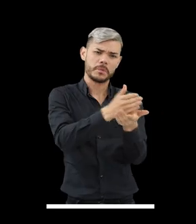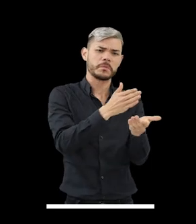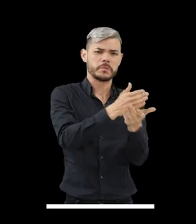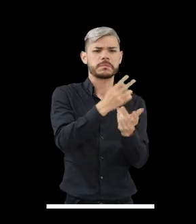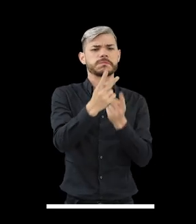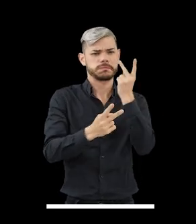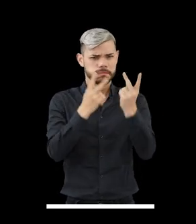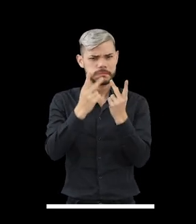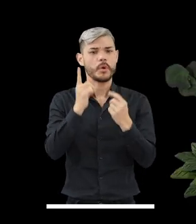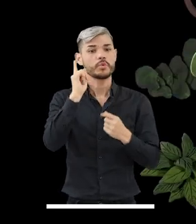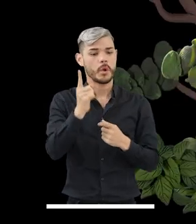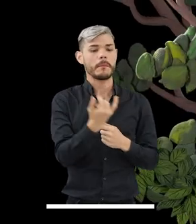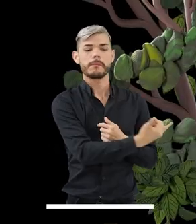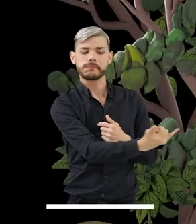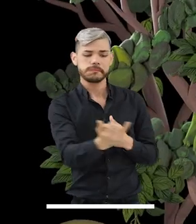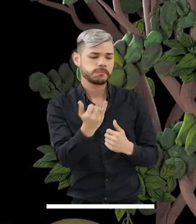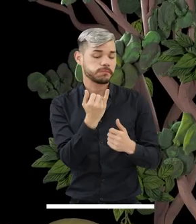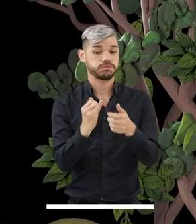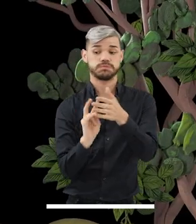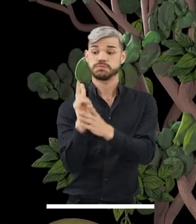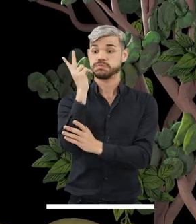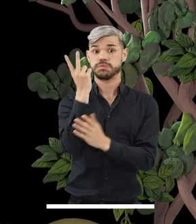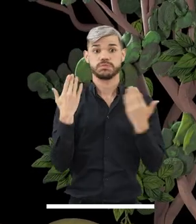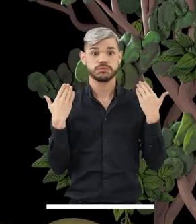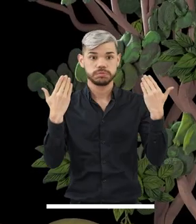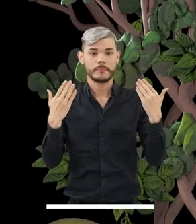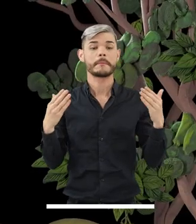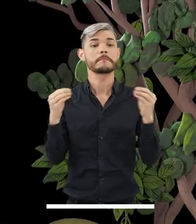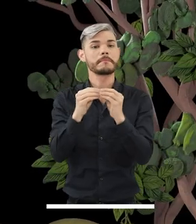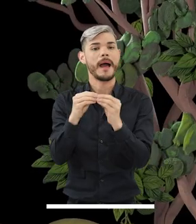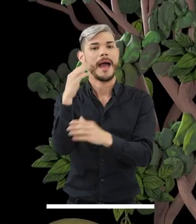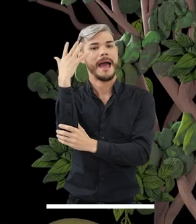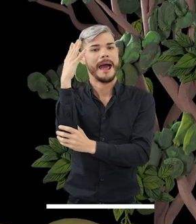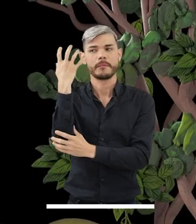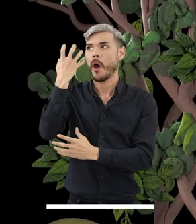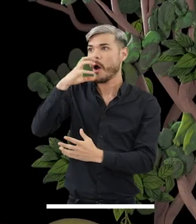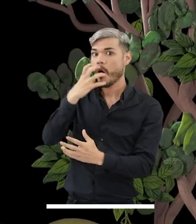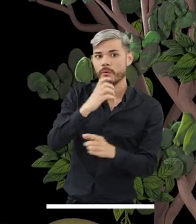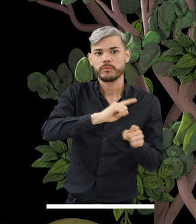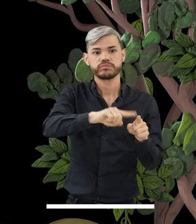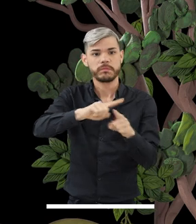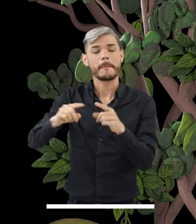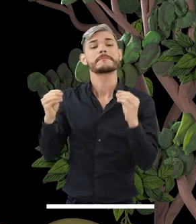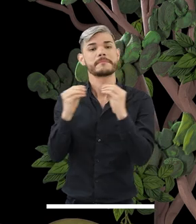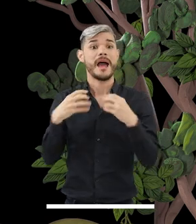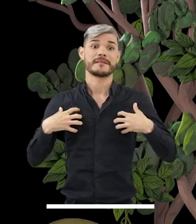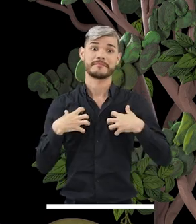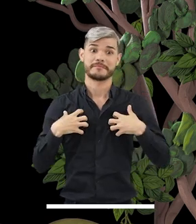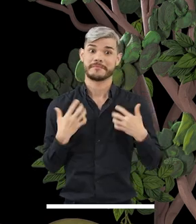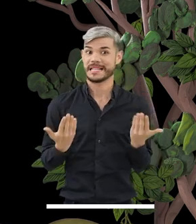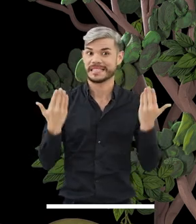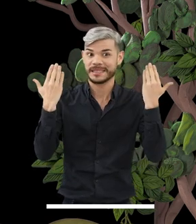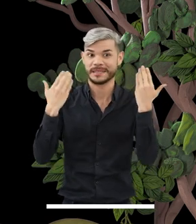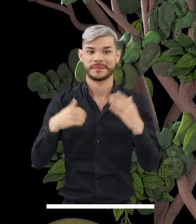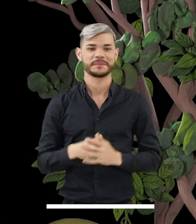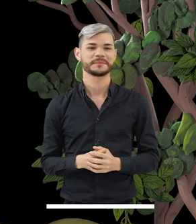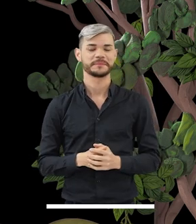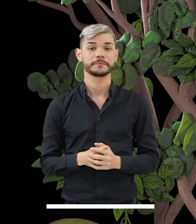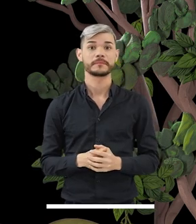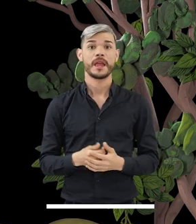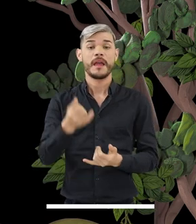Aunque continúan visitándola porque quedan allí plantas útiles, árboles frutales y animales de los que pueden beneficiarse.